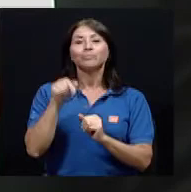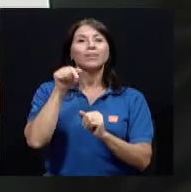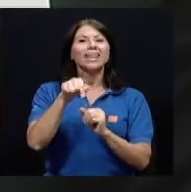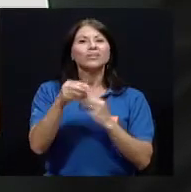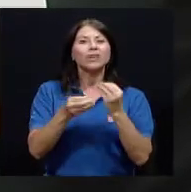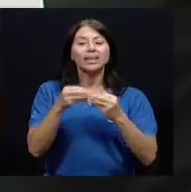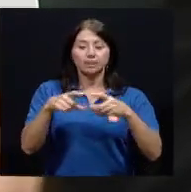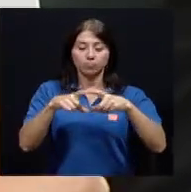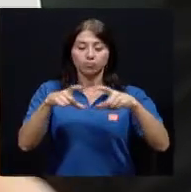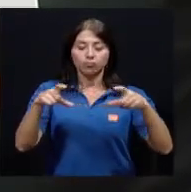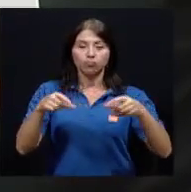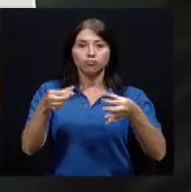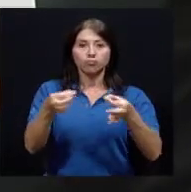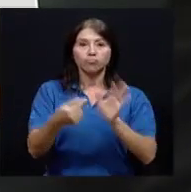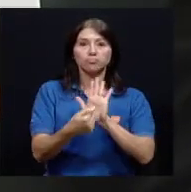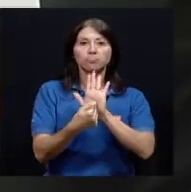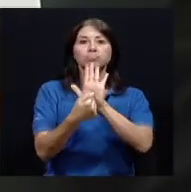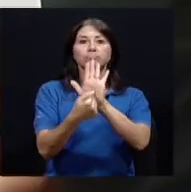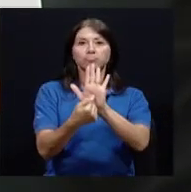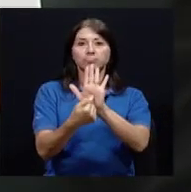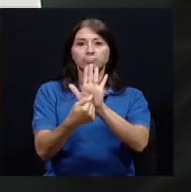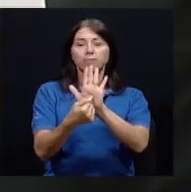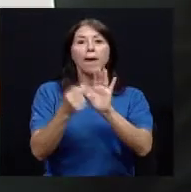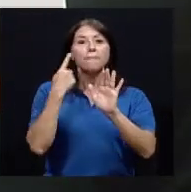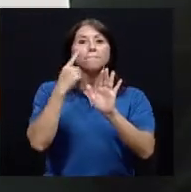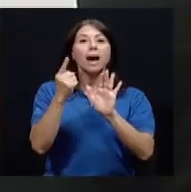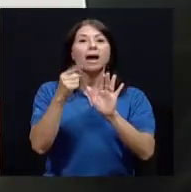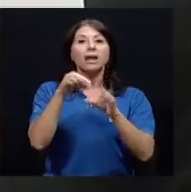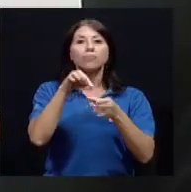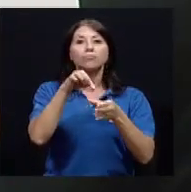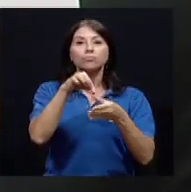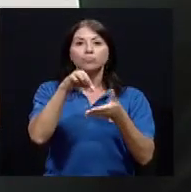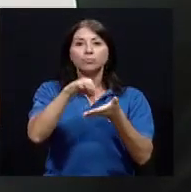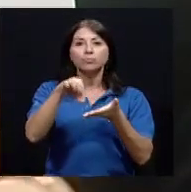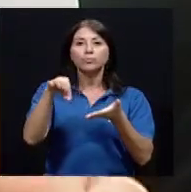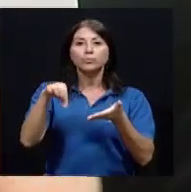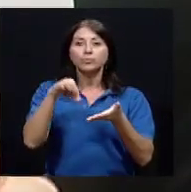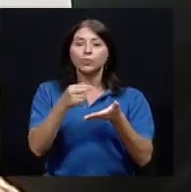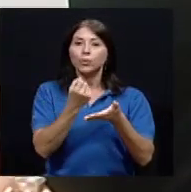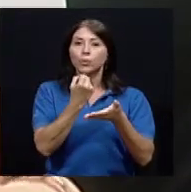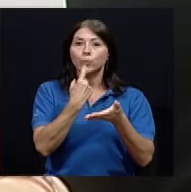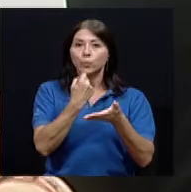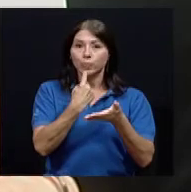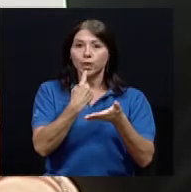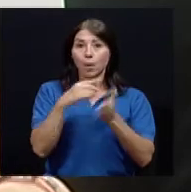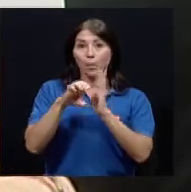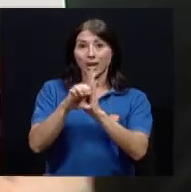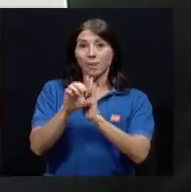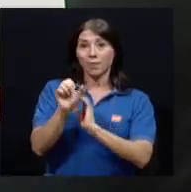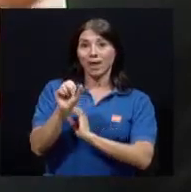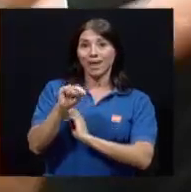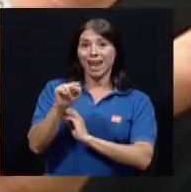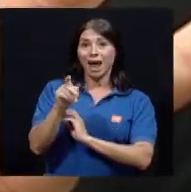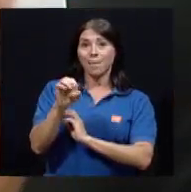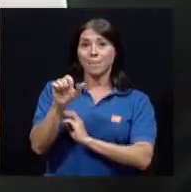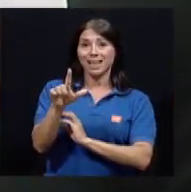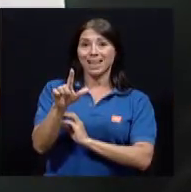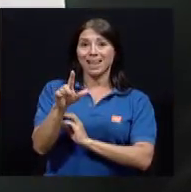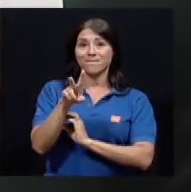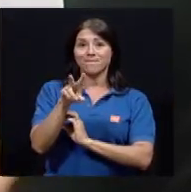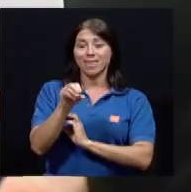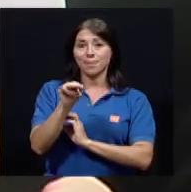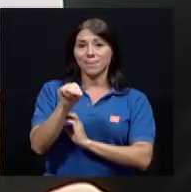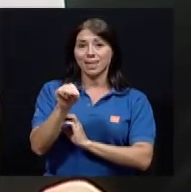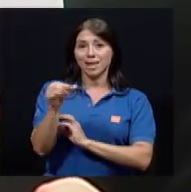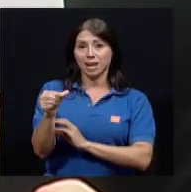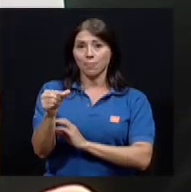se le indica a la persona por ejemplo en este caso en el april de 20 miligramos que es a las 8 de la mañana y viene con un pictograma un sol radiante inclusive